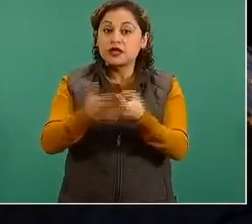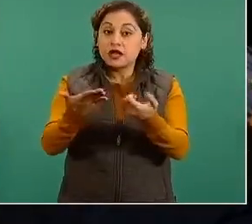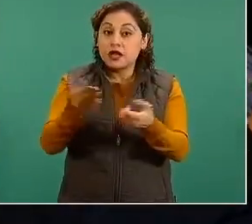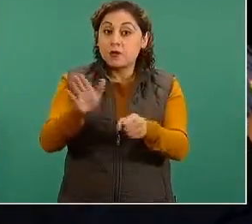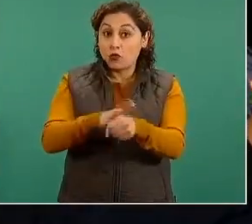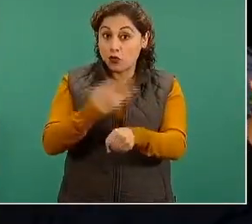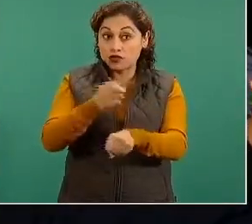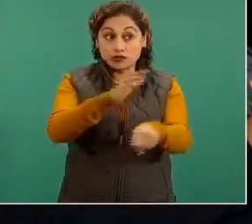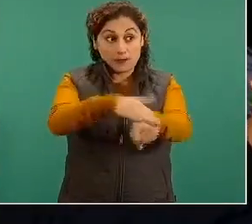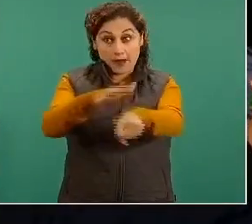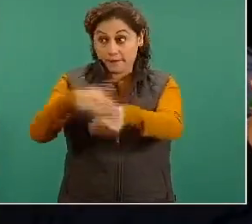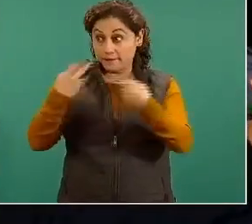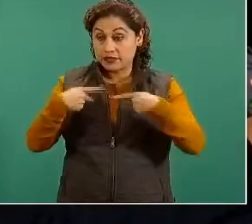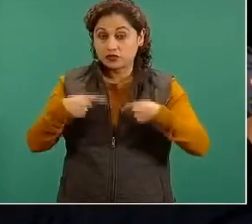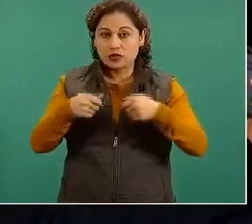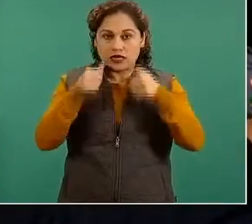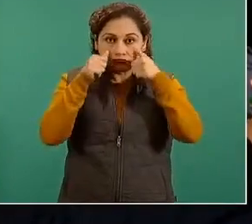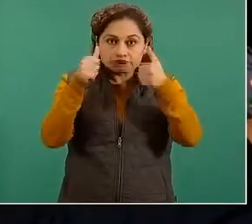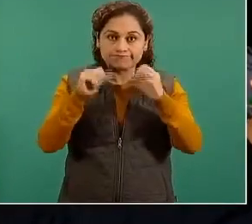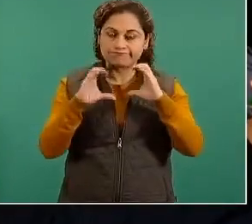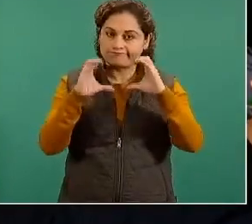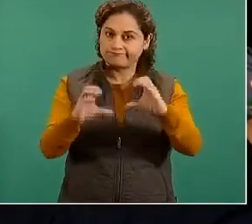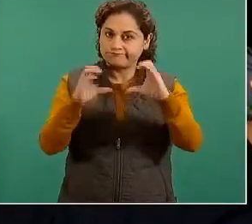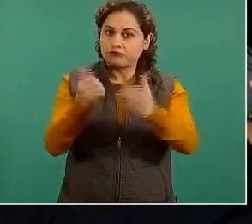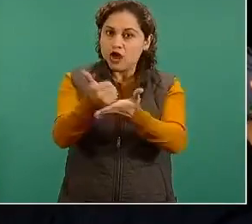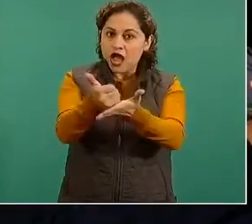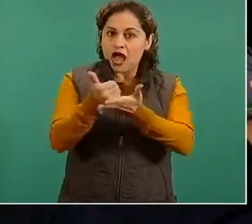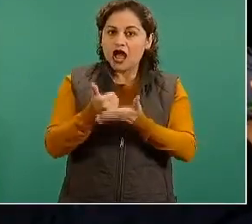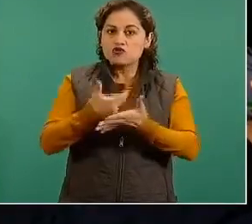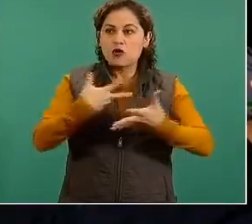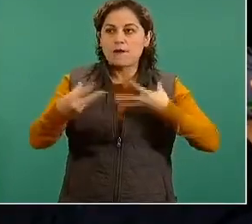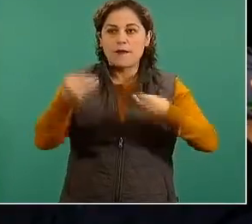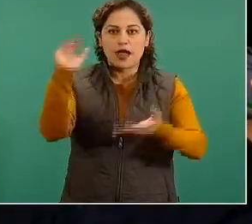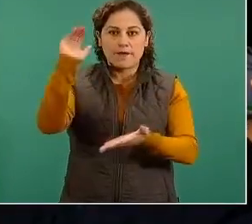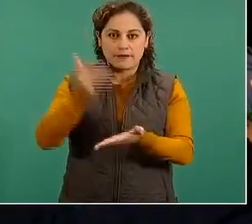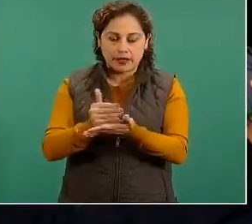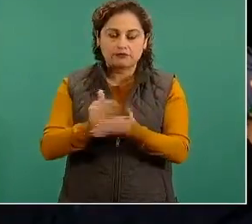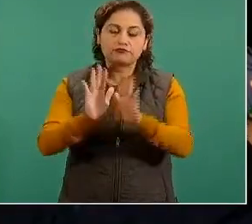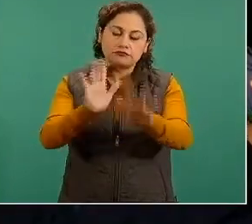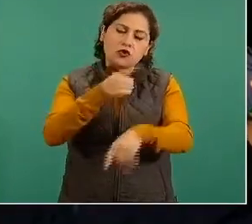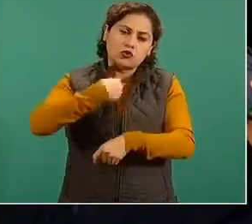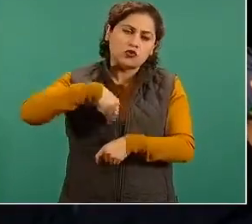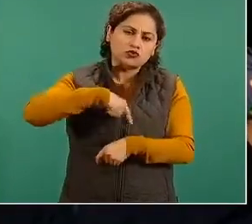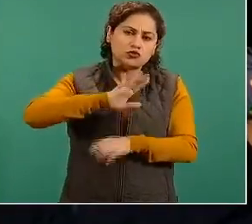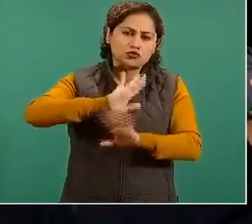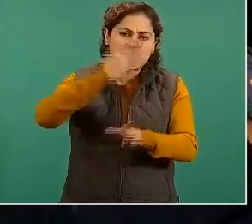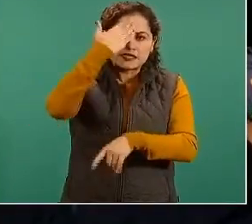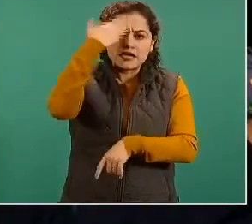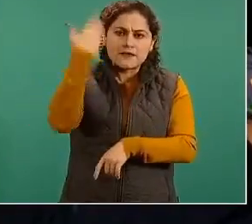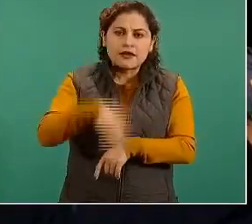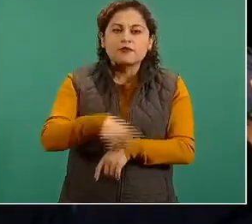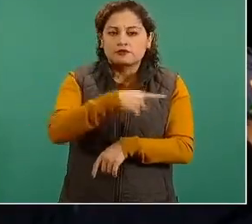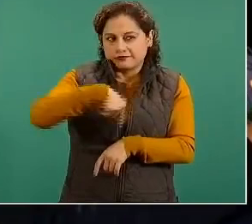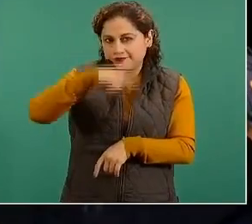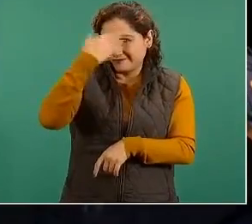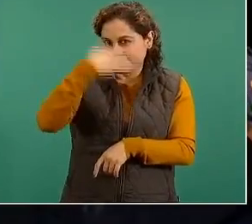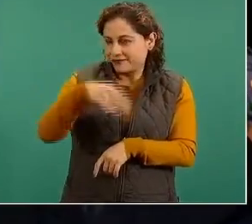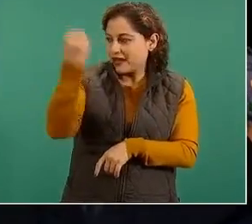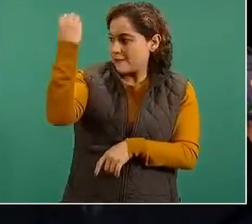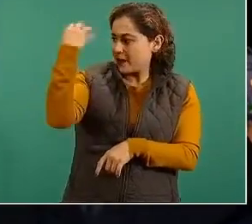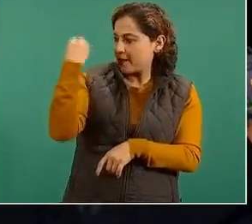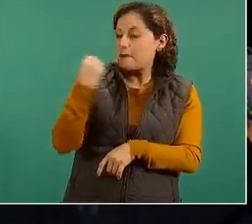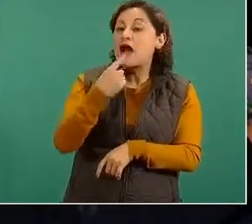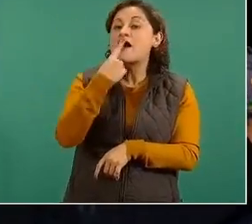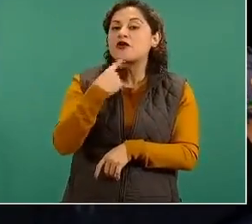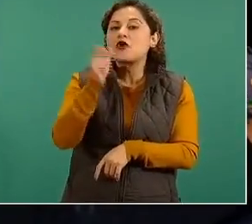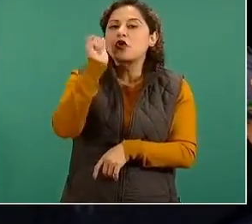Las medidas, pues ya las sabemos todos y también sabemos que el semáforo rojo es alerta máxima. Yo